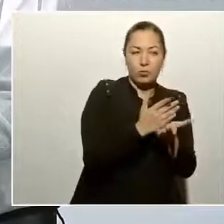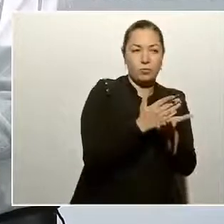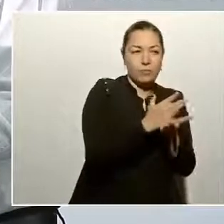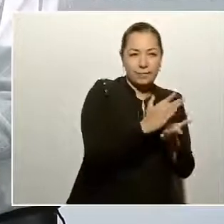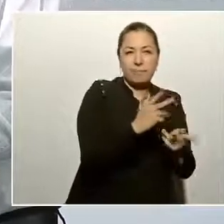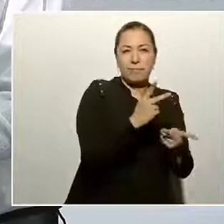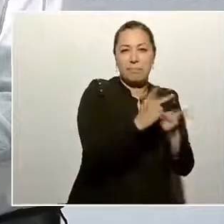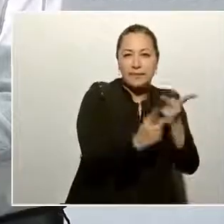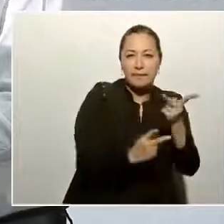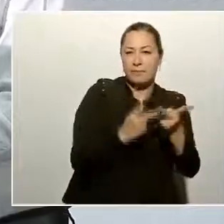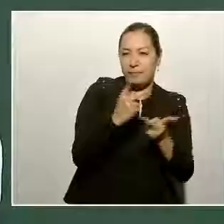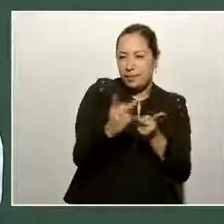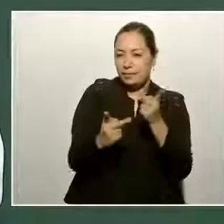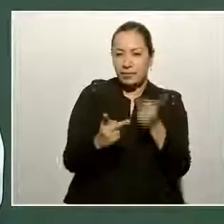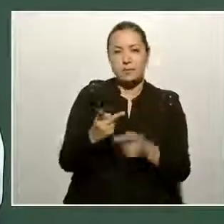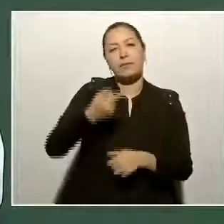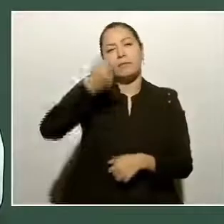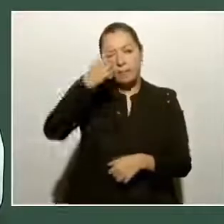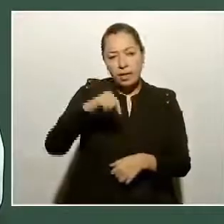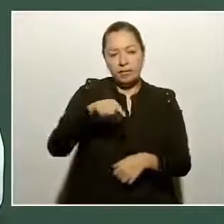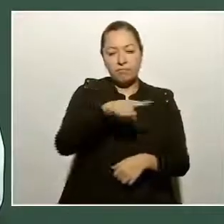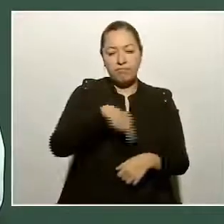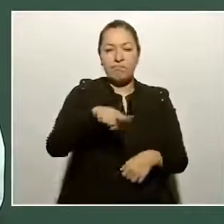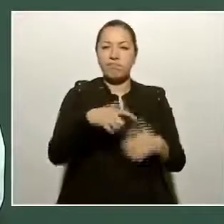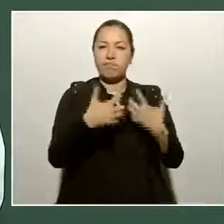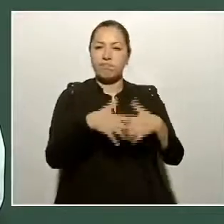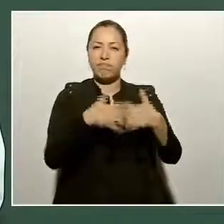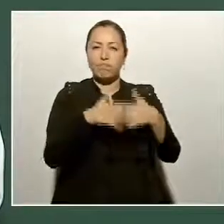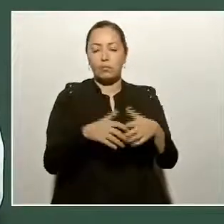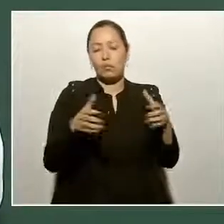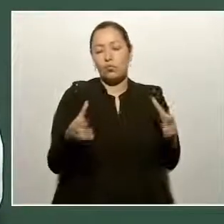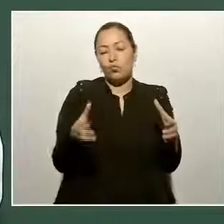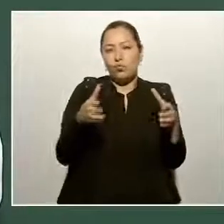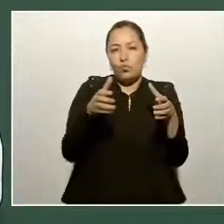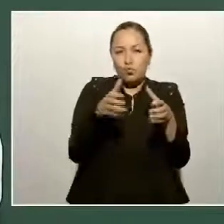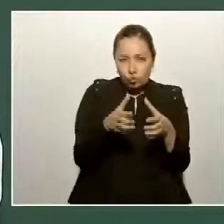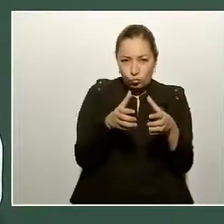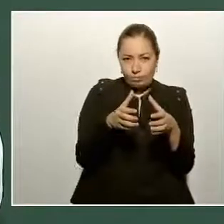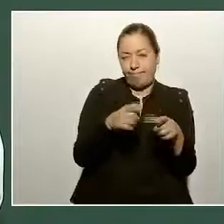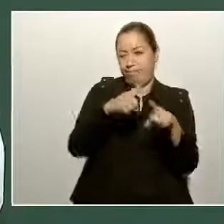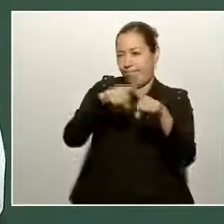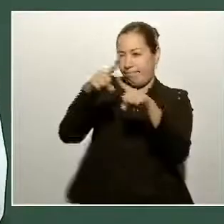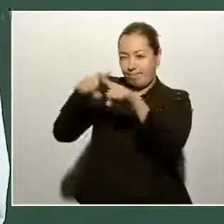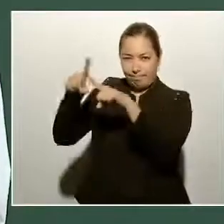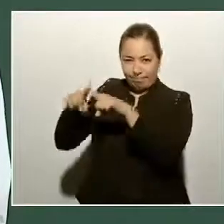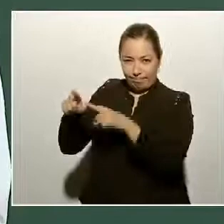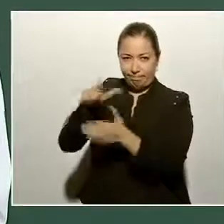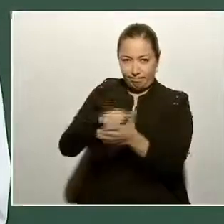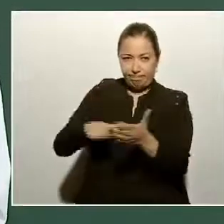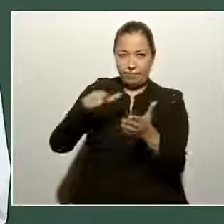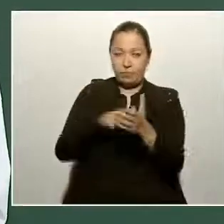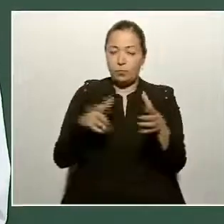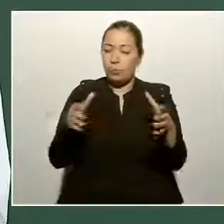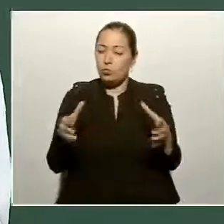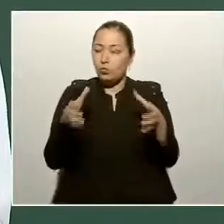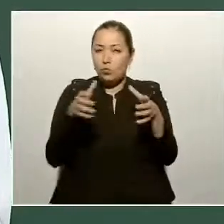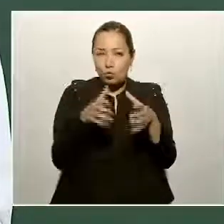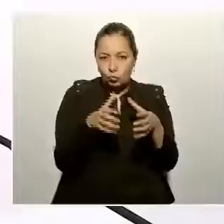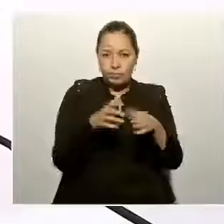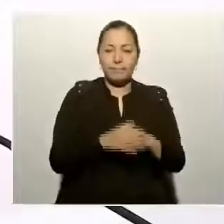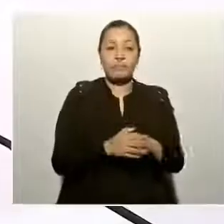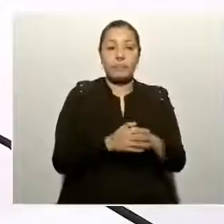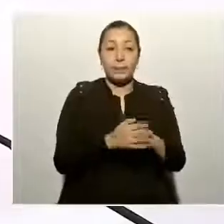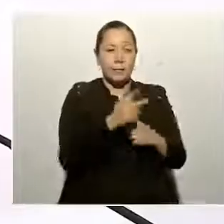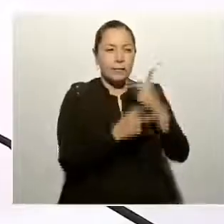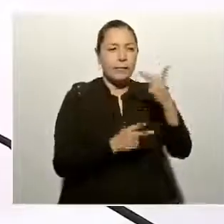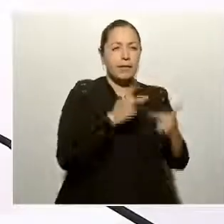pequeñas empresas, pequeños talleres. Créditos de 25